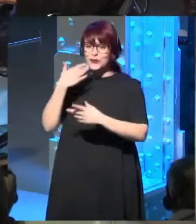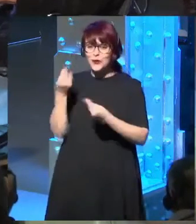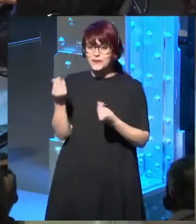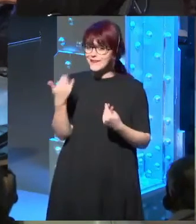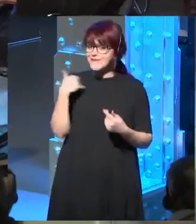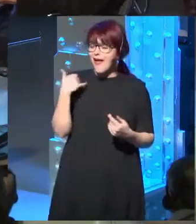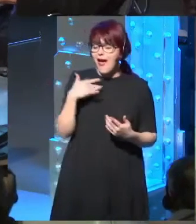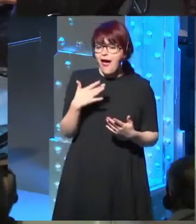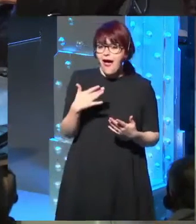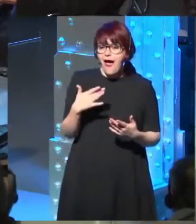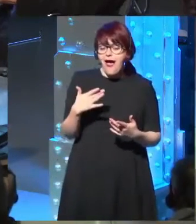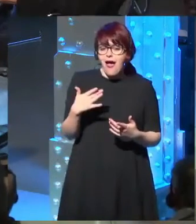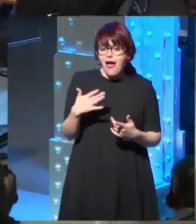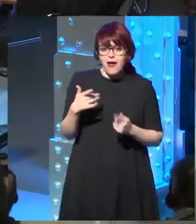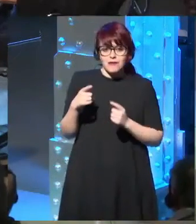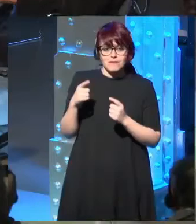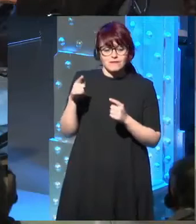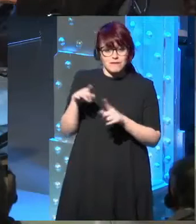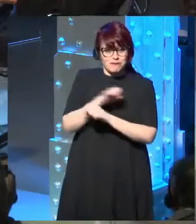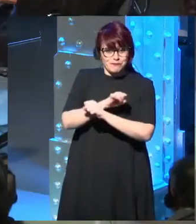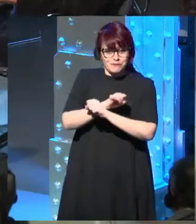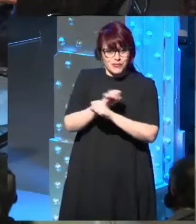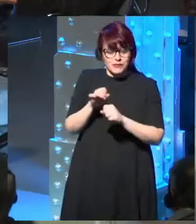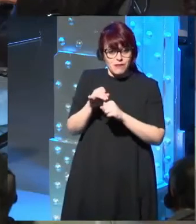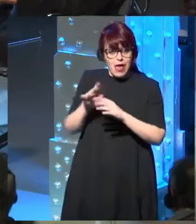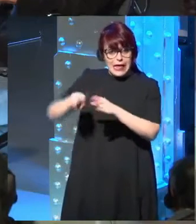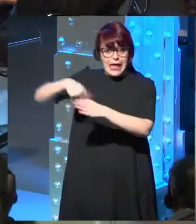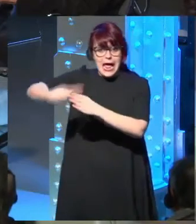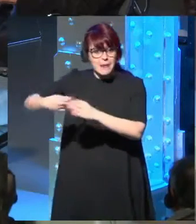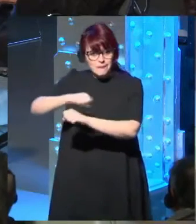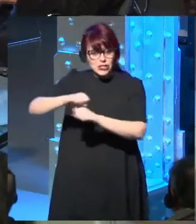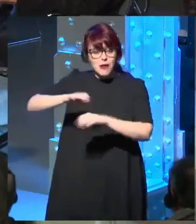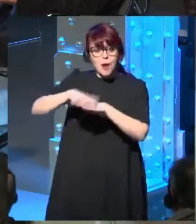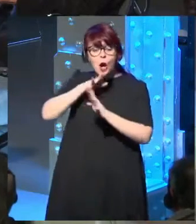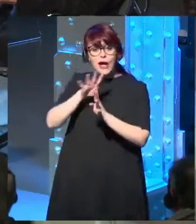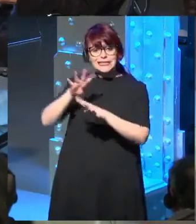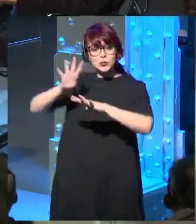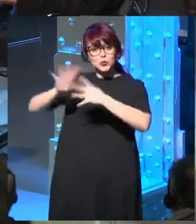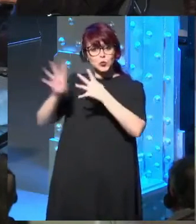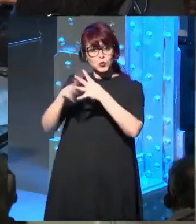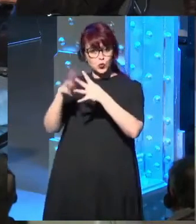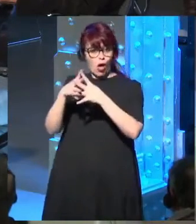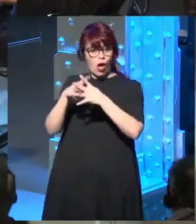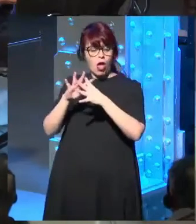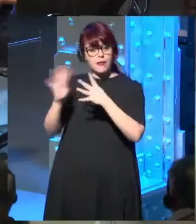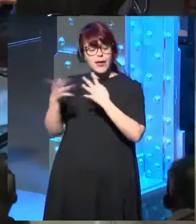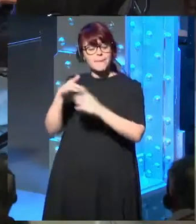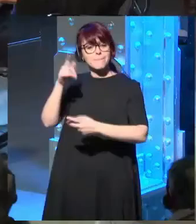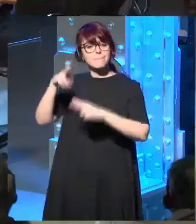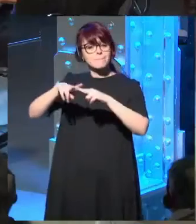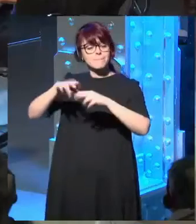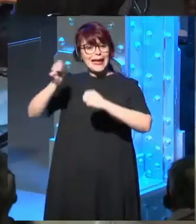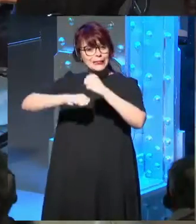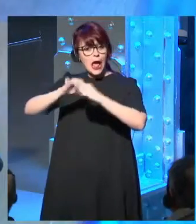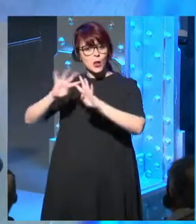realmente, era imposible prácticamente caer porque había una estructura de metal. Pero sin duda para